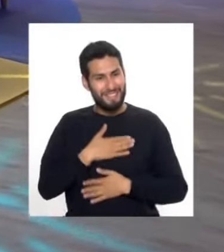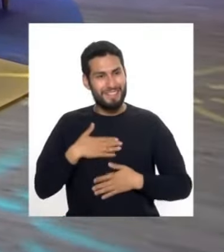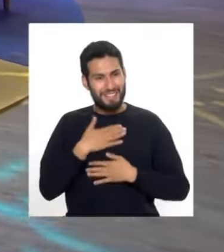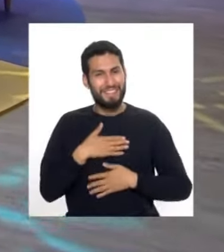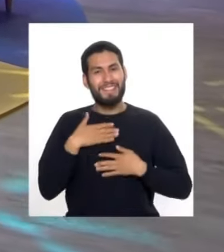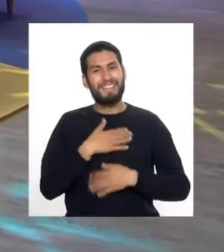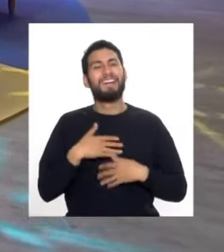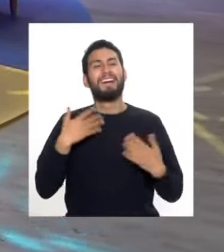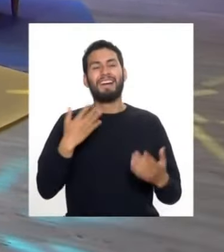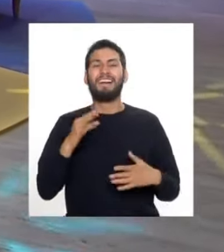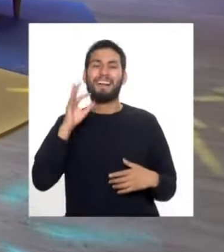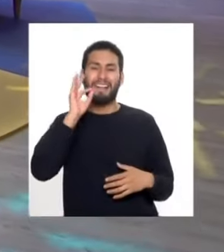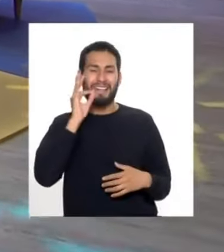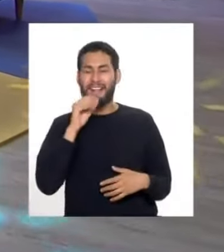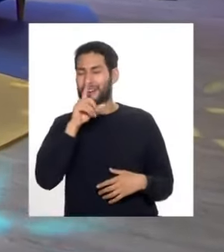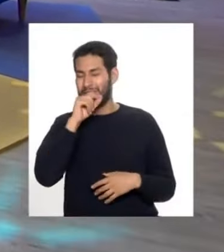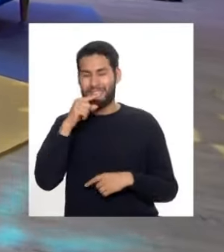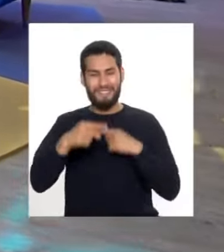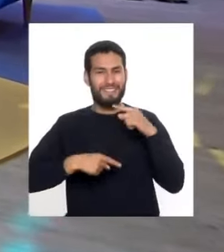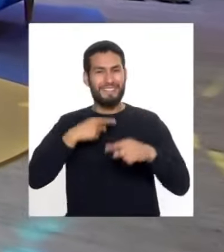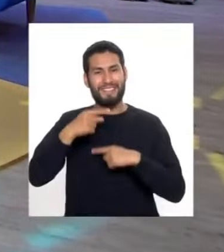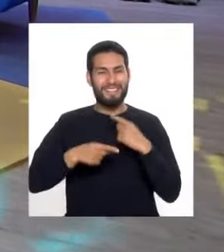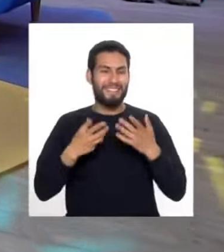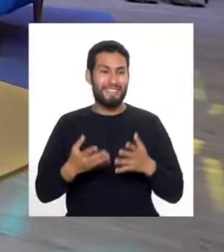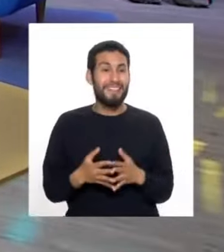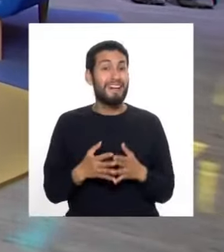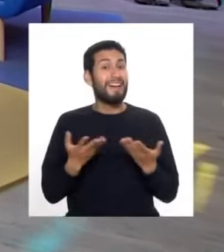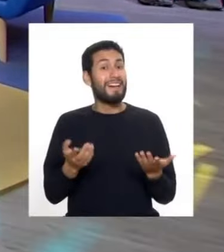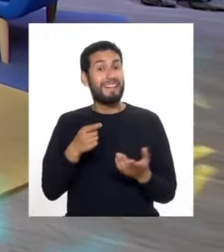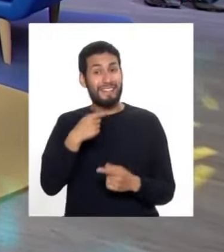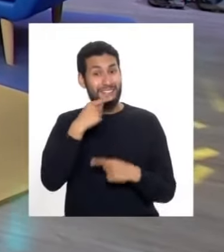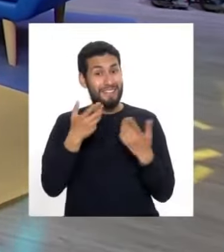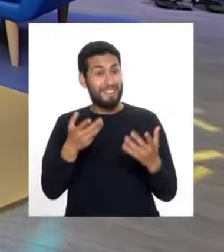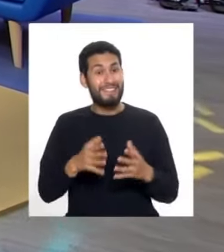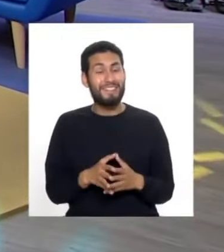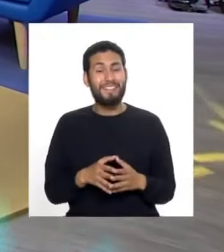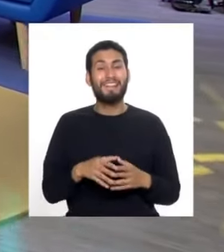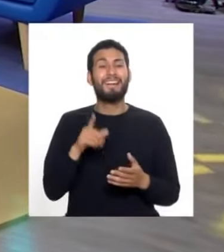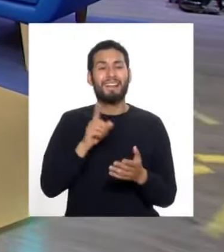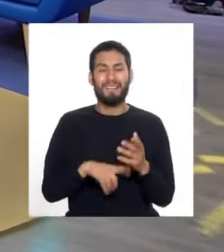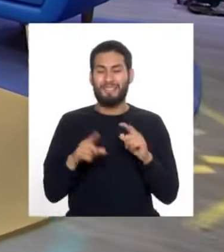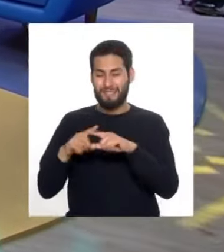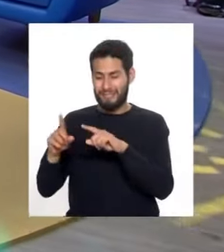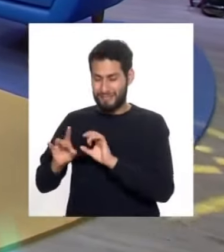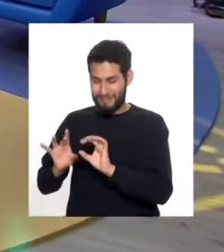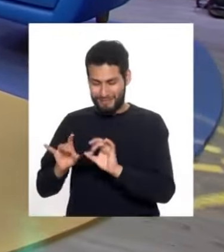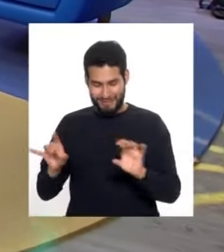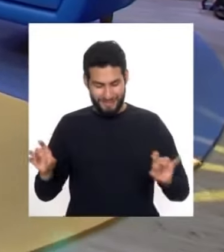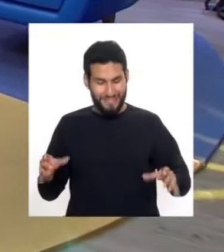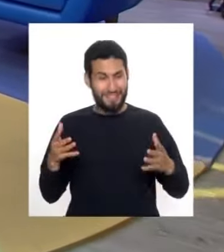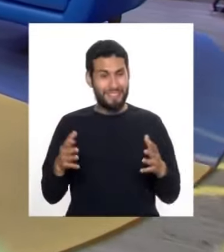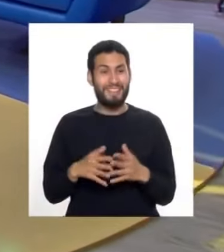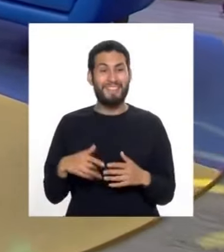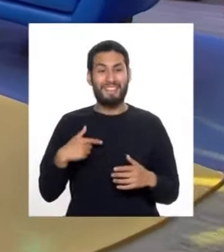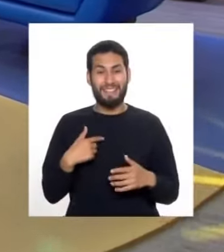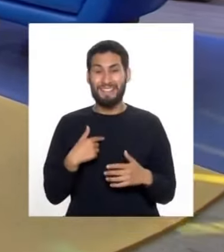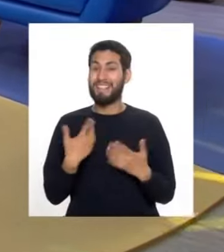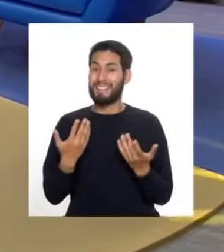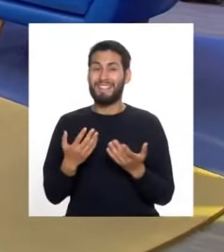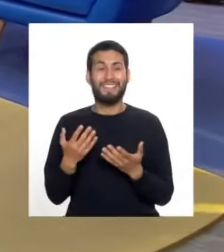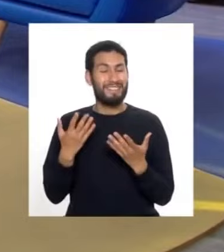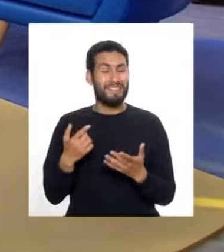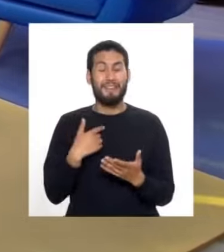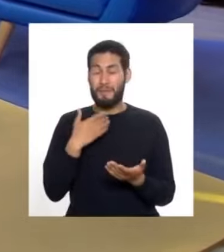delicioso pollito a la Brasa, que además, como ya lo dijeron ahí en la nota, tiene varias presentaciones. Y yo la que recomiendo